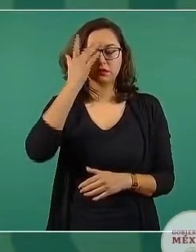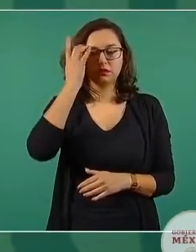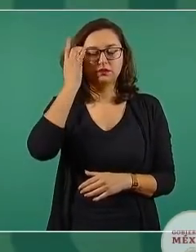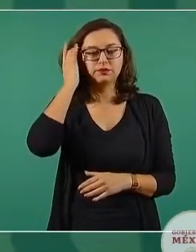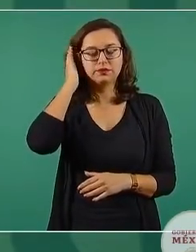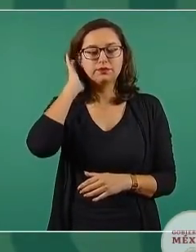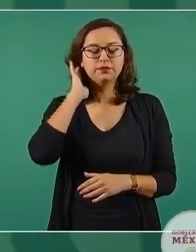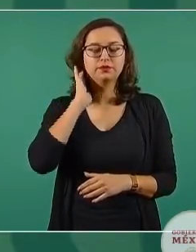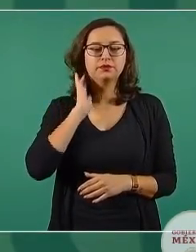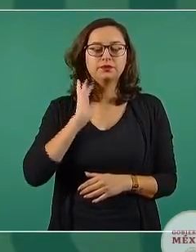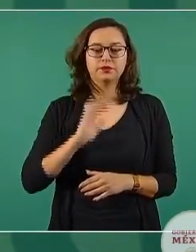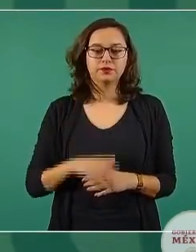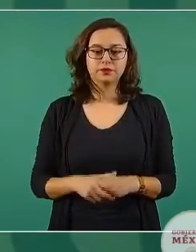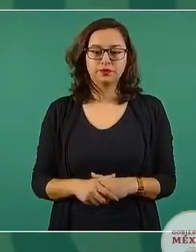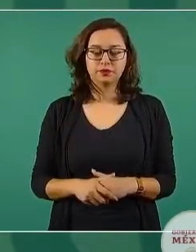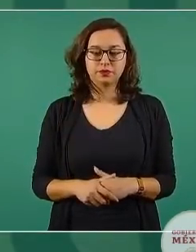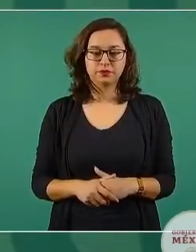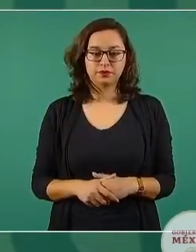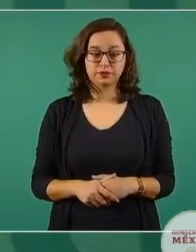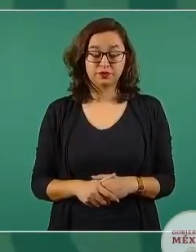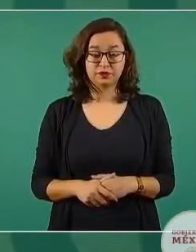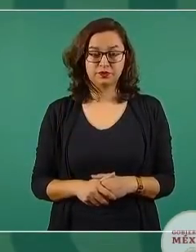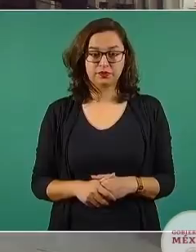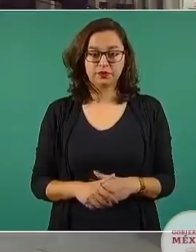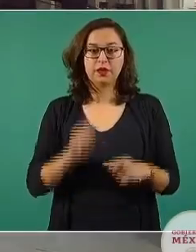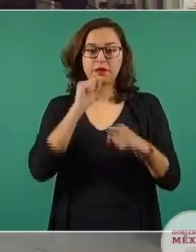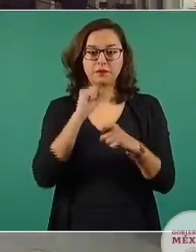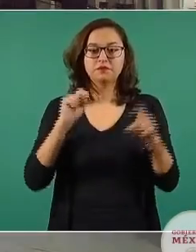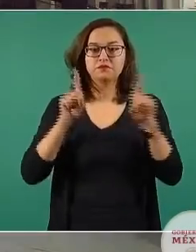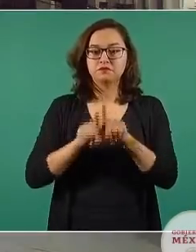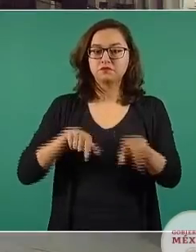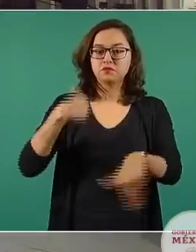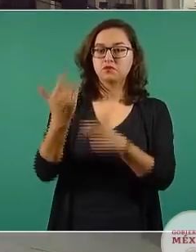y se va a informar también cómo se van a distribuir,